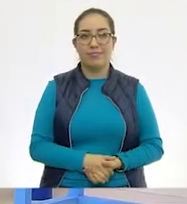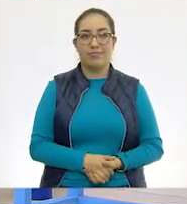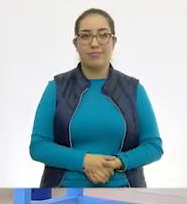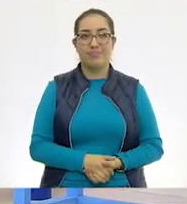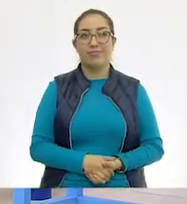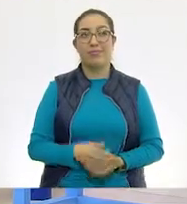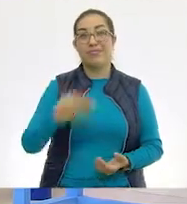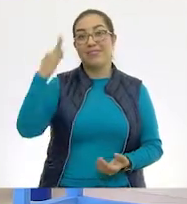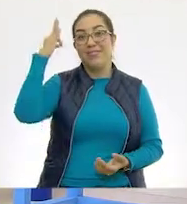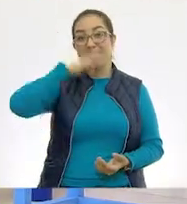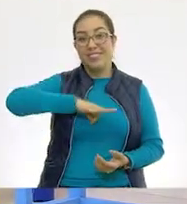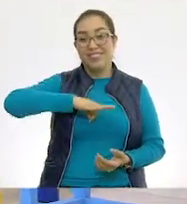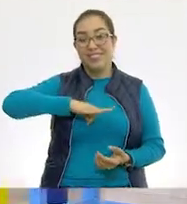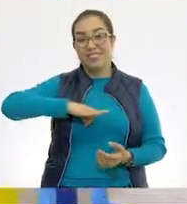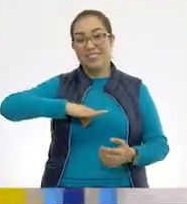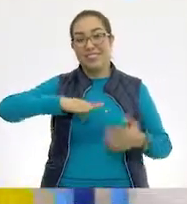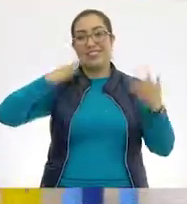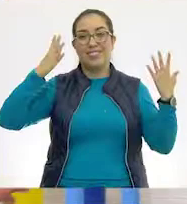¡Falso!